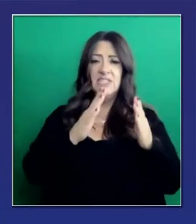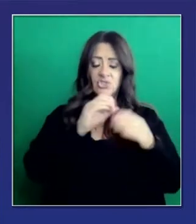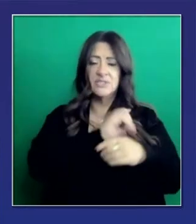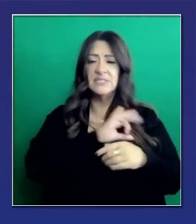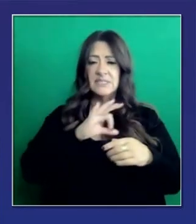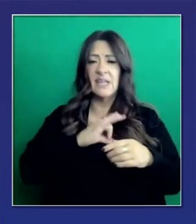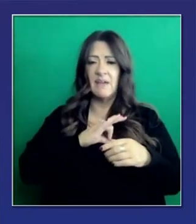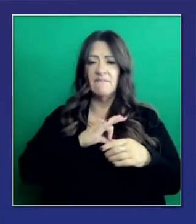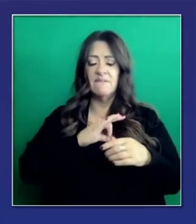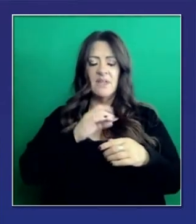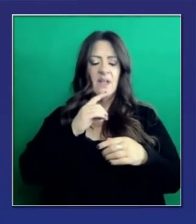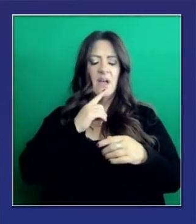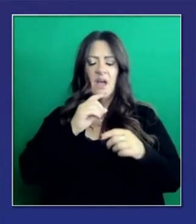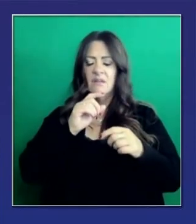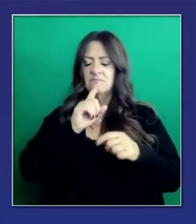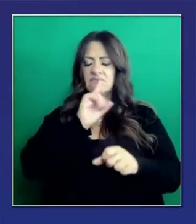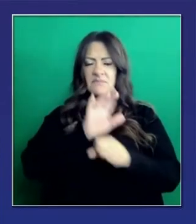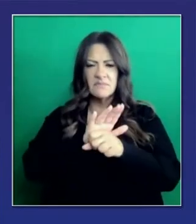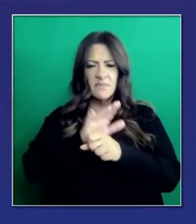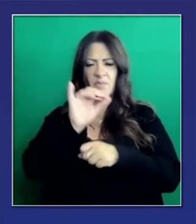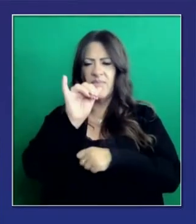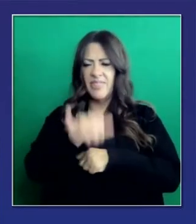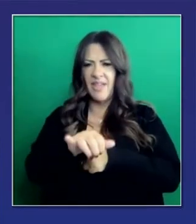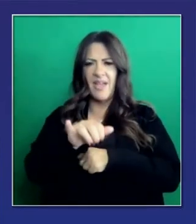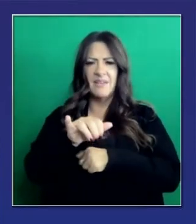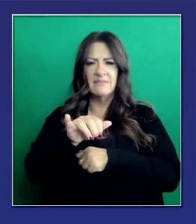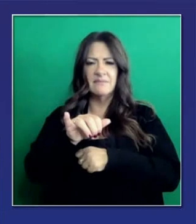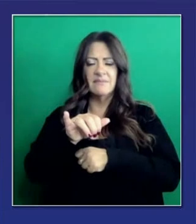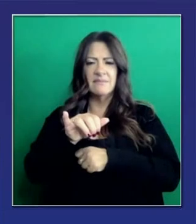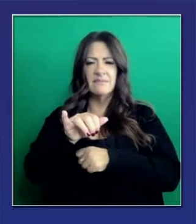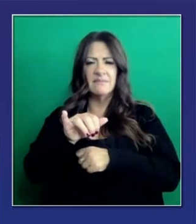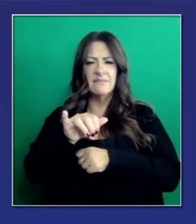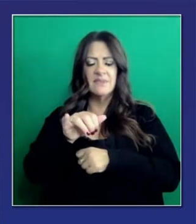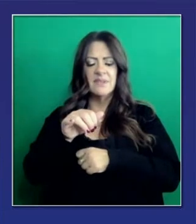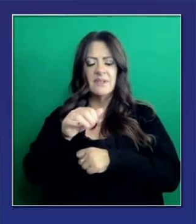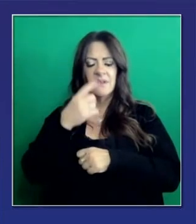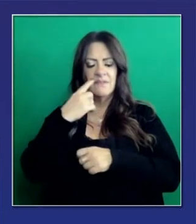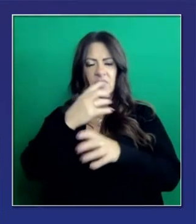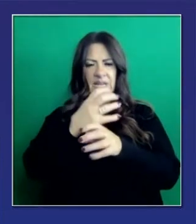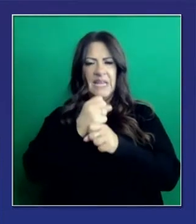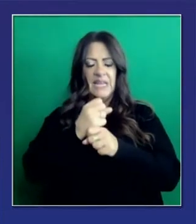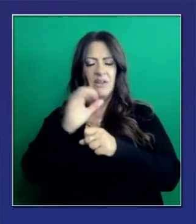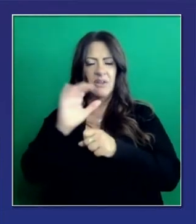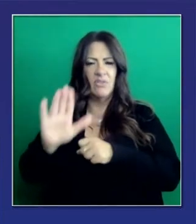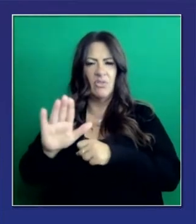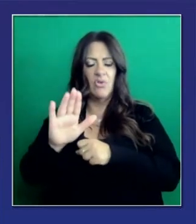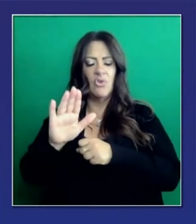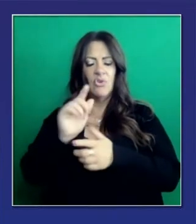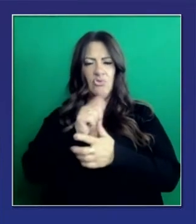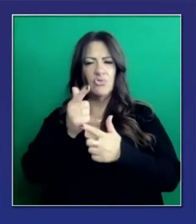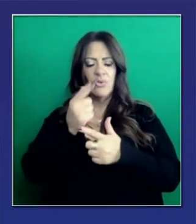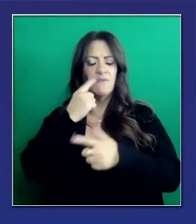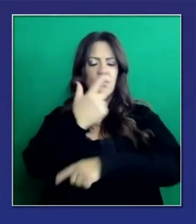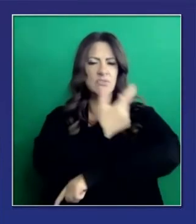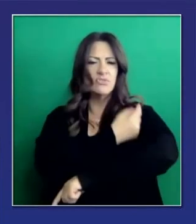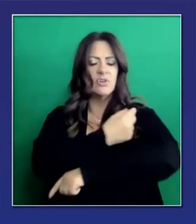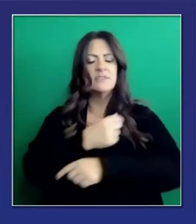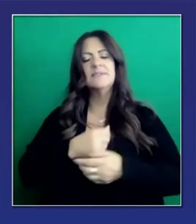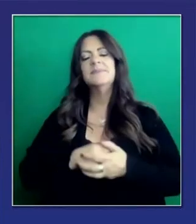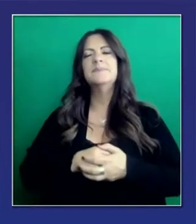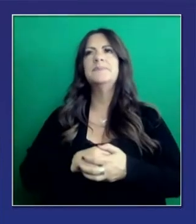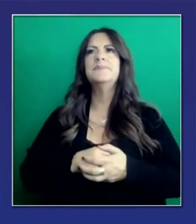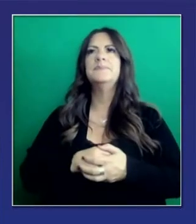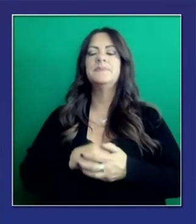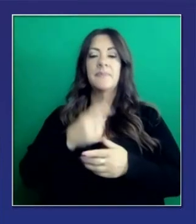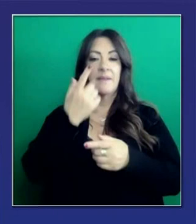está allí. Es firme en cuanto a las prioridades. Ahora bien, en cuanto a la otra pregunta. Yo sonrío cuando me hacen la pregunta porque la semana